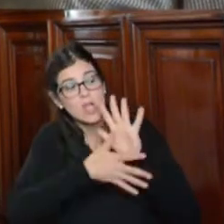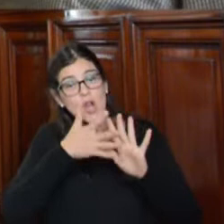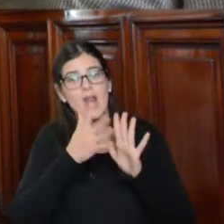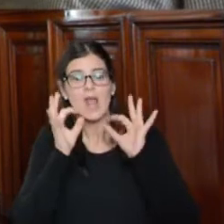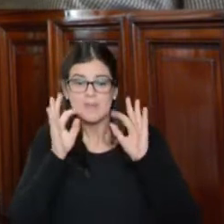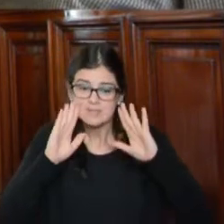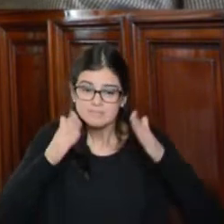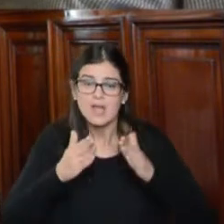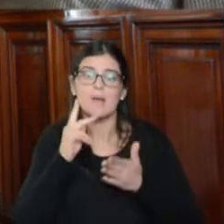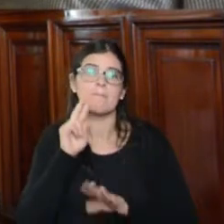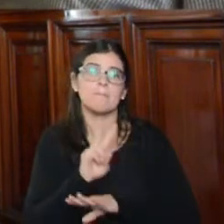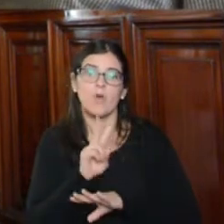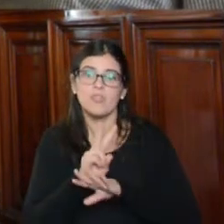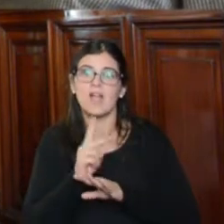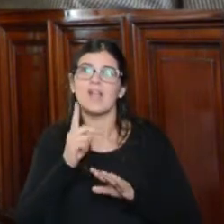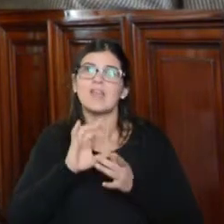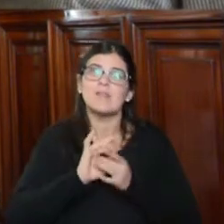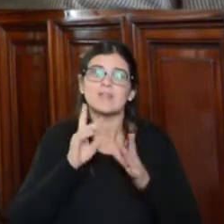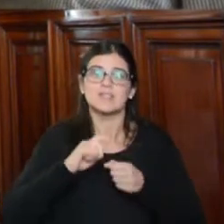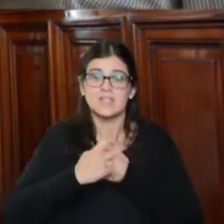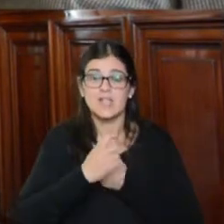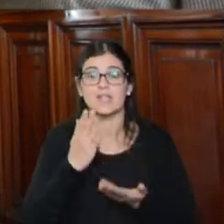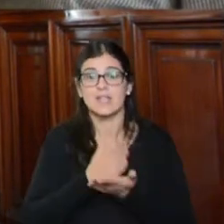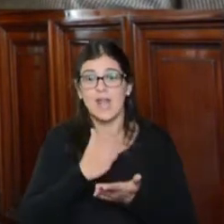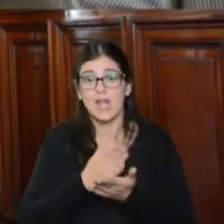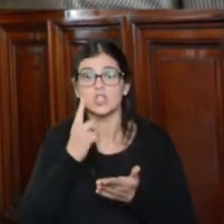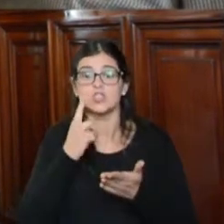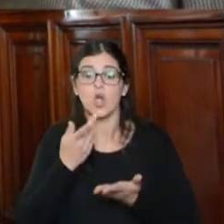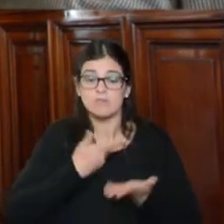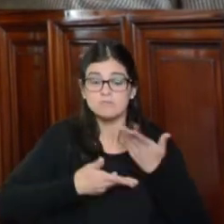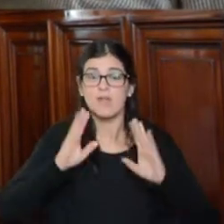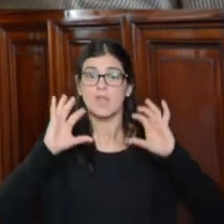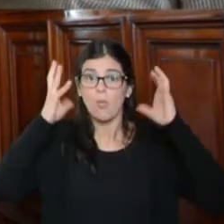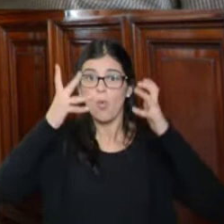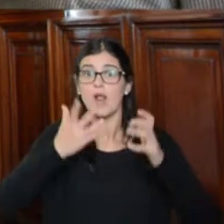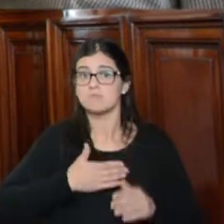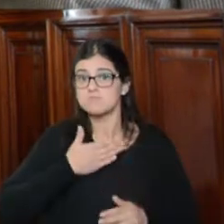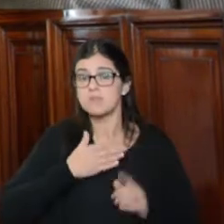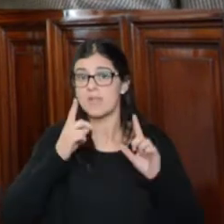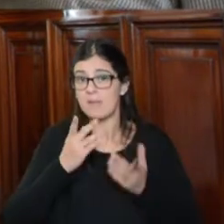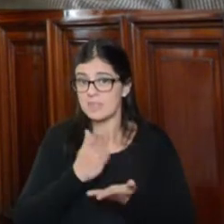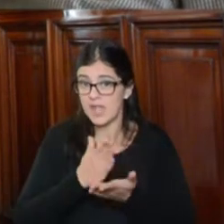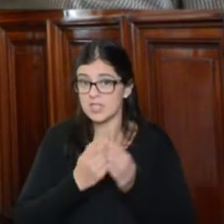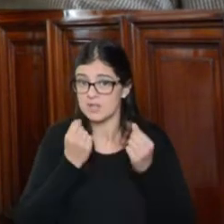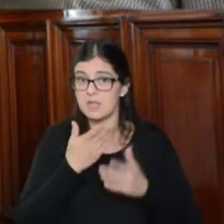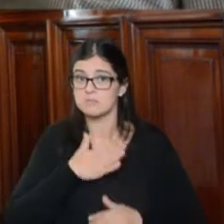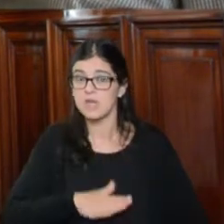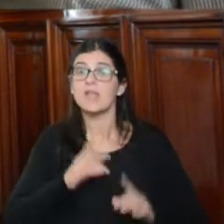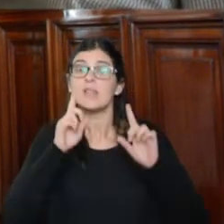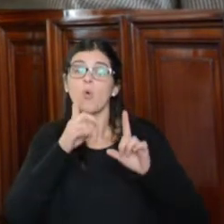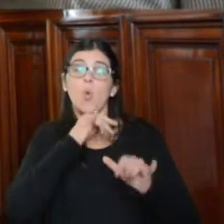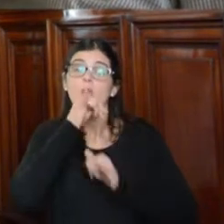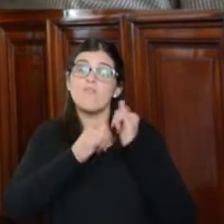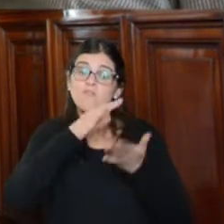énfasis en la protección de la libertad sindical, el derecho a la negociación colectiva y el derecho de huelga, y que también la Relatoría realice un